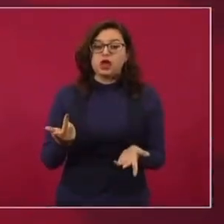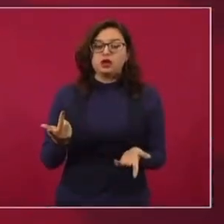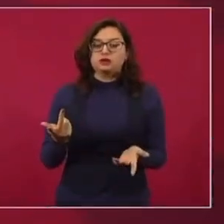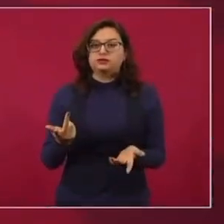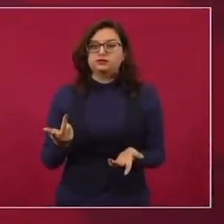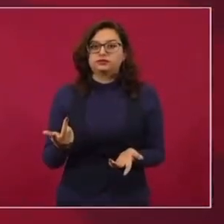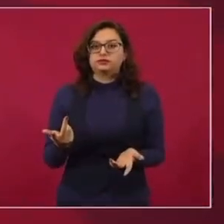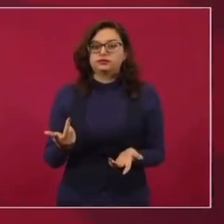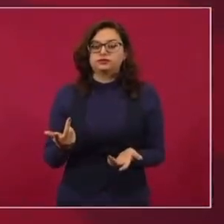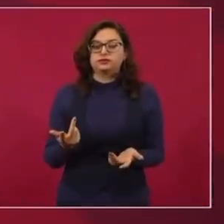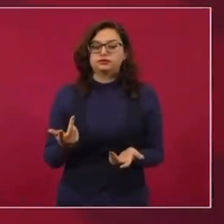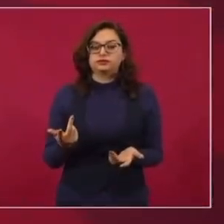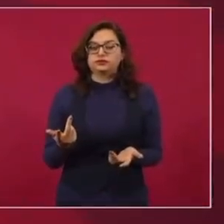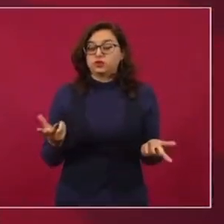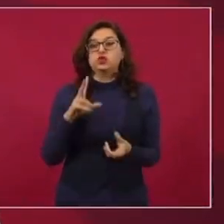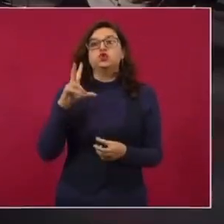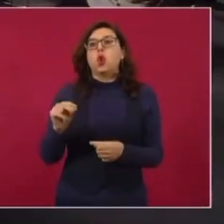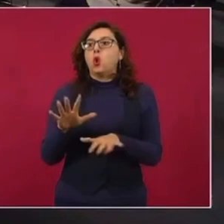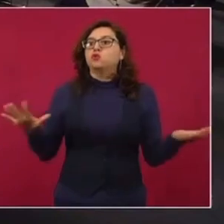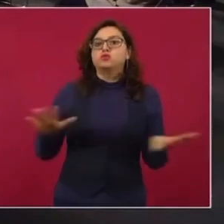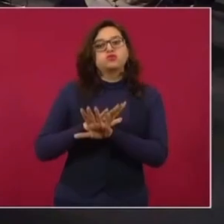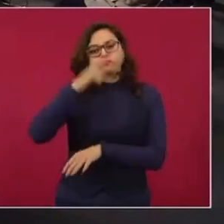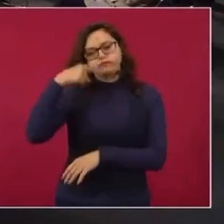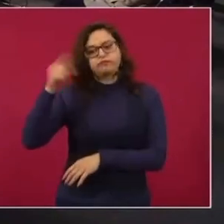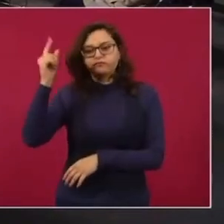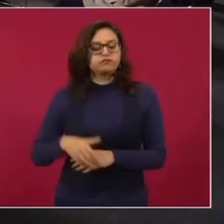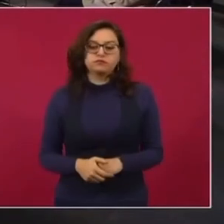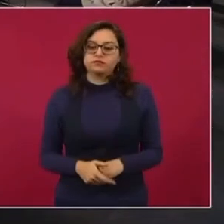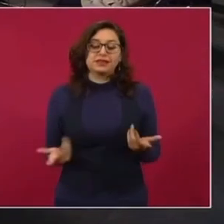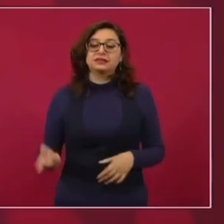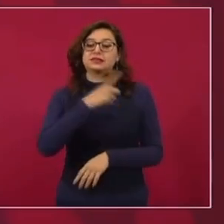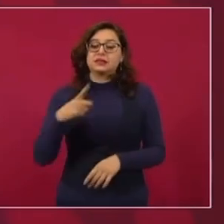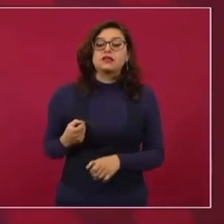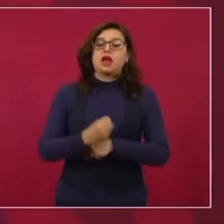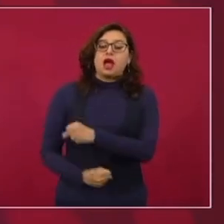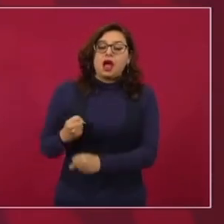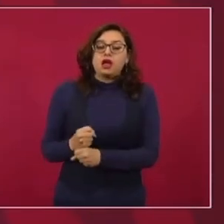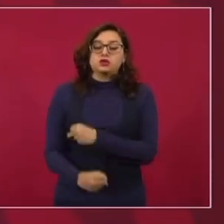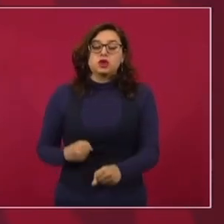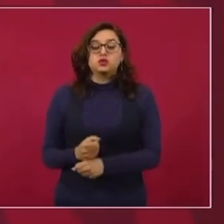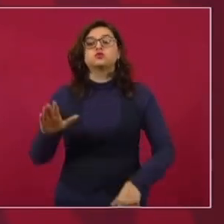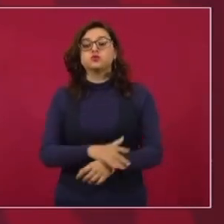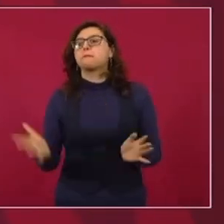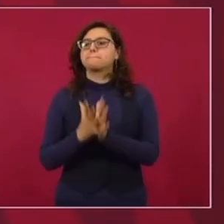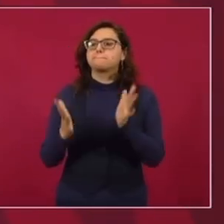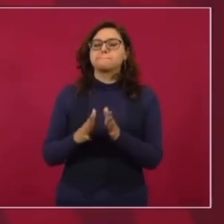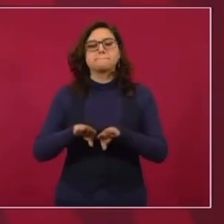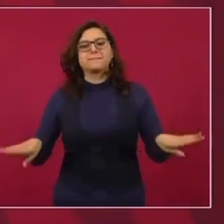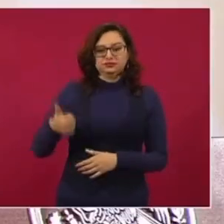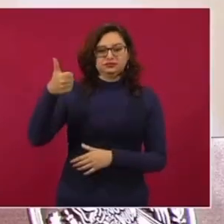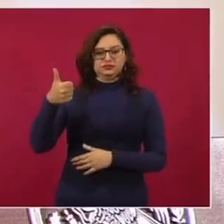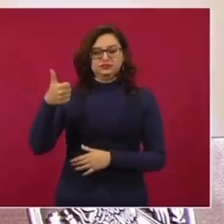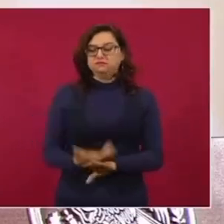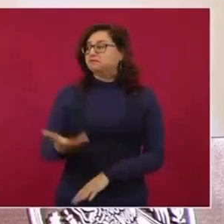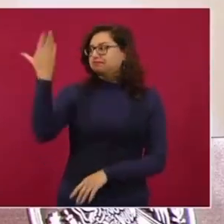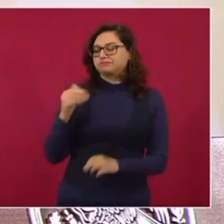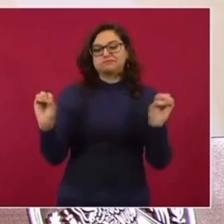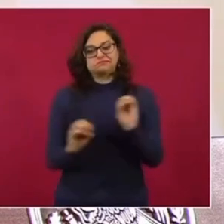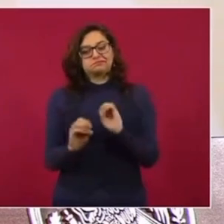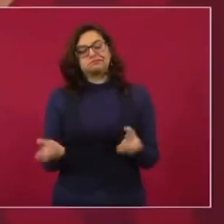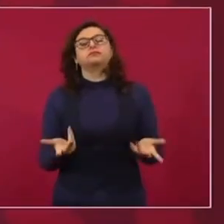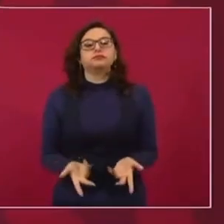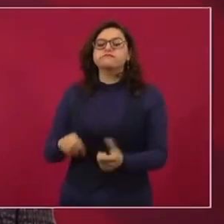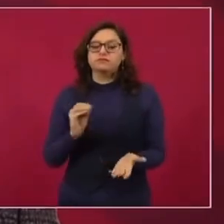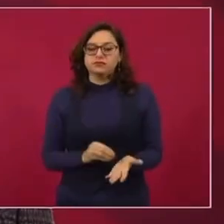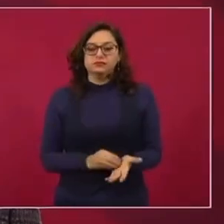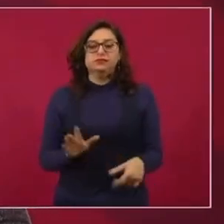fácil, son siglos de antidemocracia en México. Nunca había habido democracia y